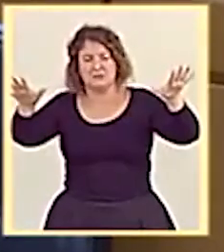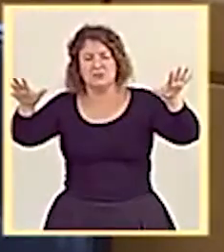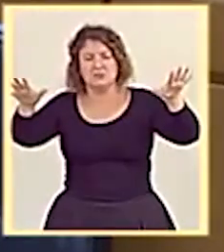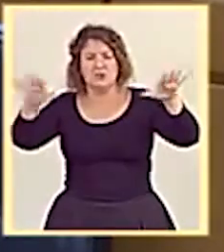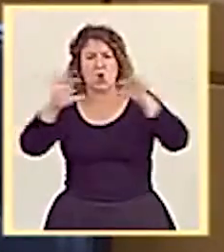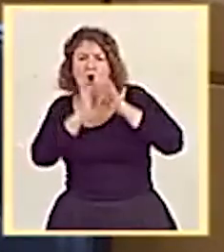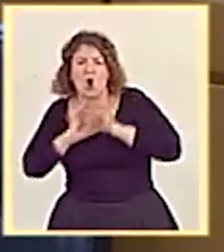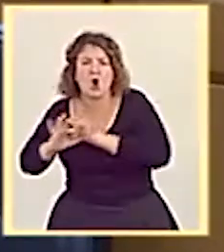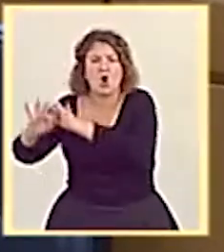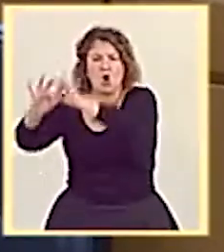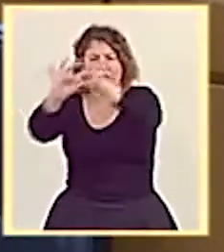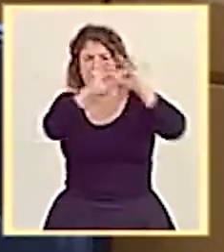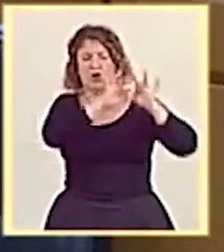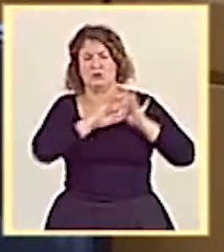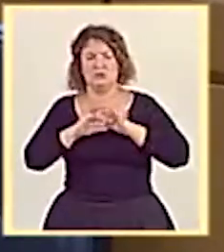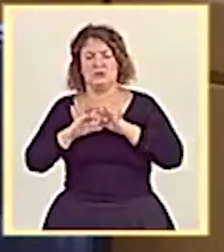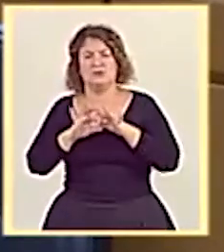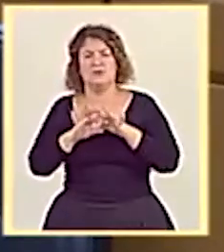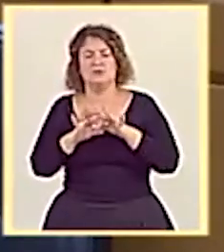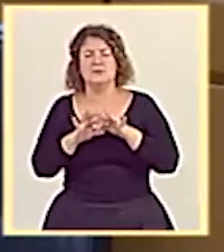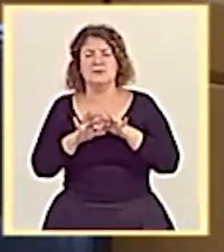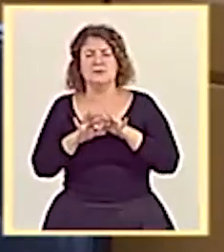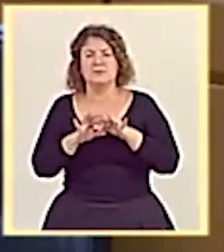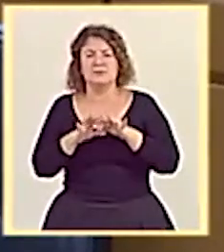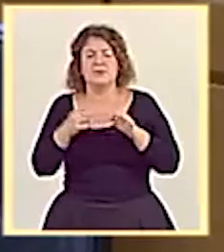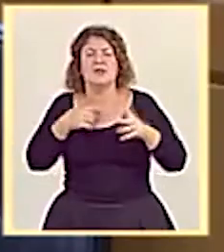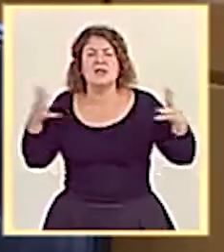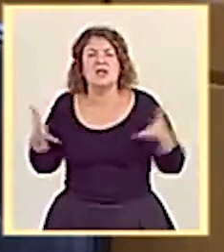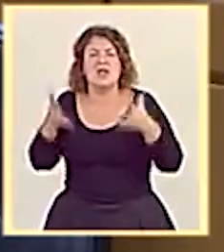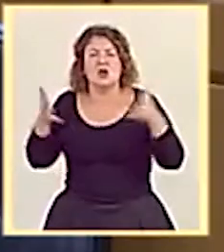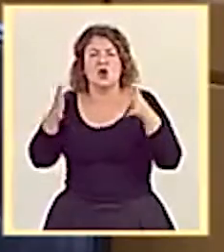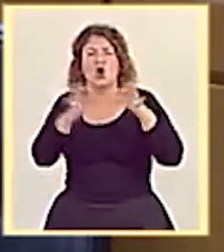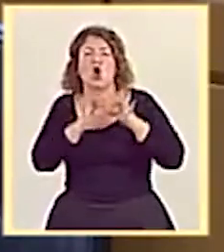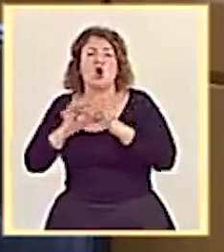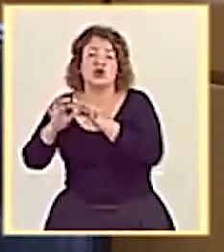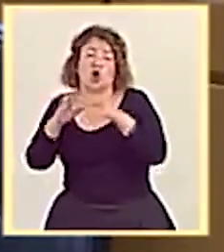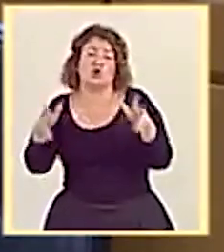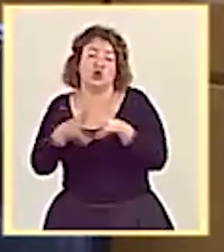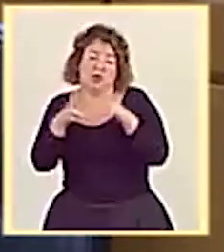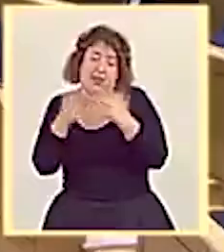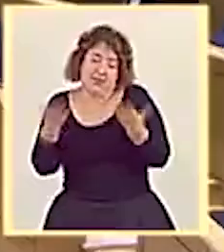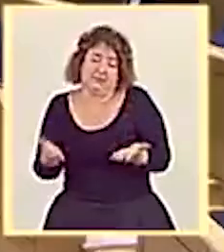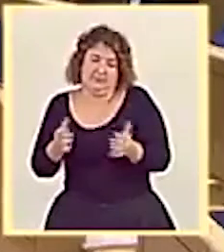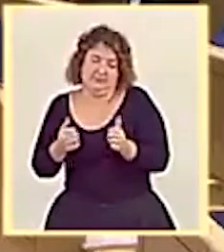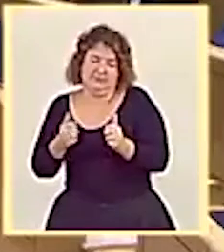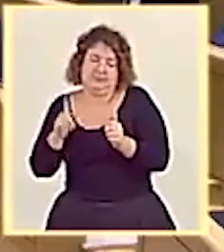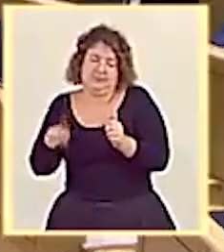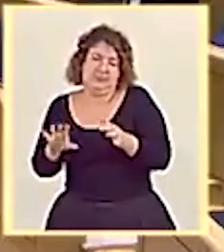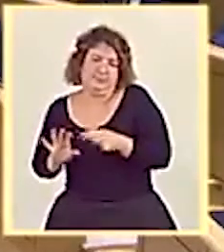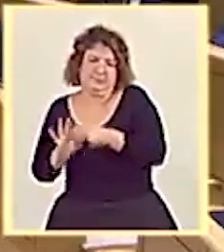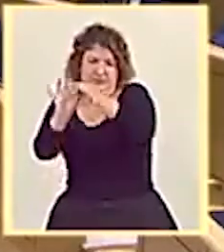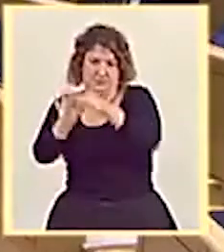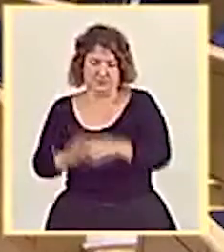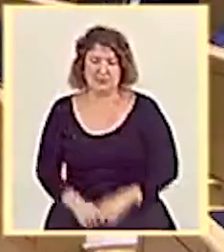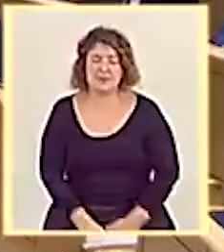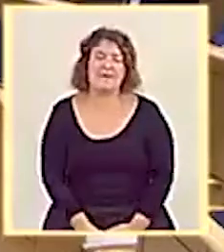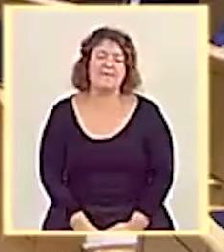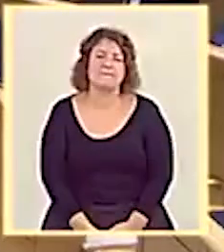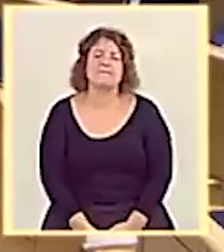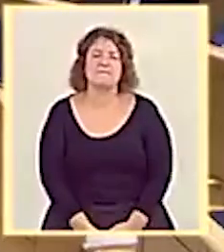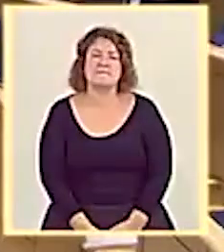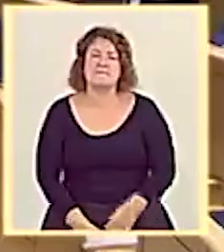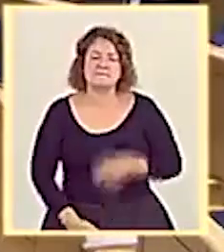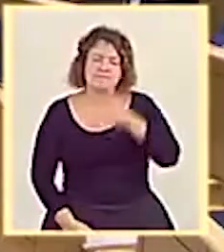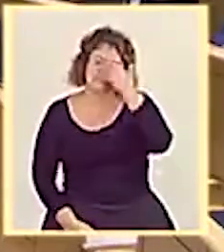con cohesión territorial y, por tanto, también impulsando la cohesión social. Muchas gracias. Gracias, señora ministra de Hacienda.